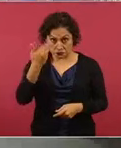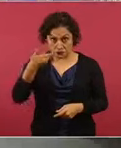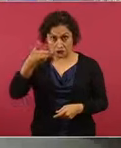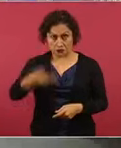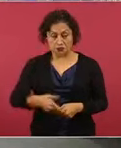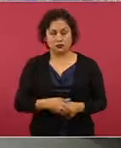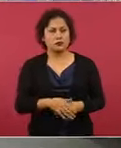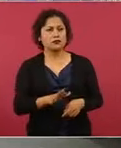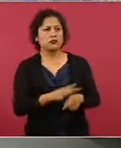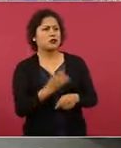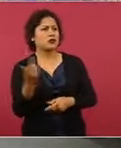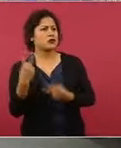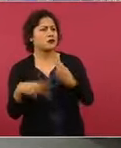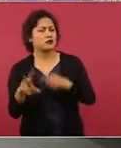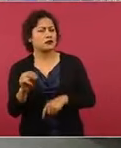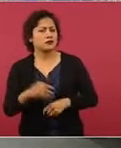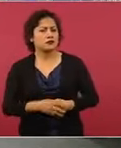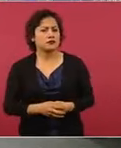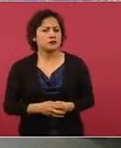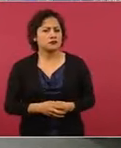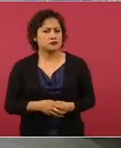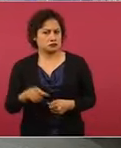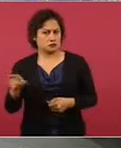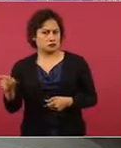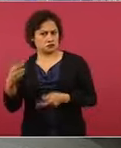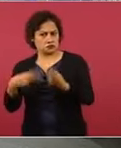qué no podría venir, presidente, en general?